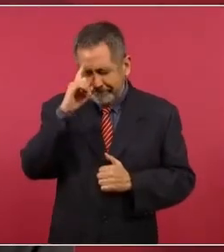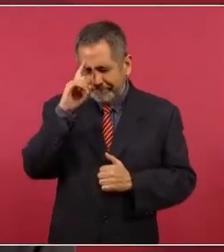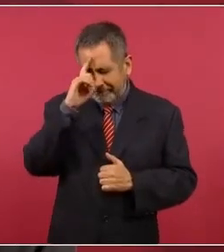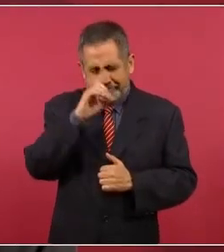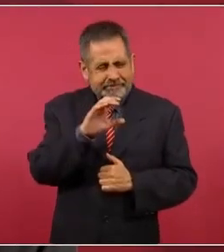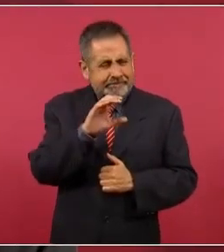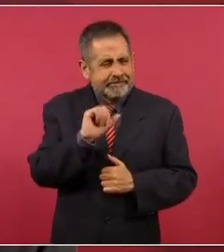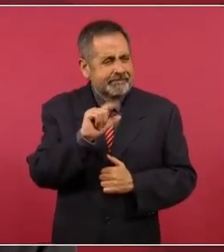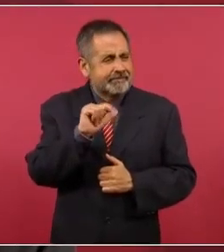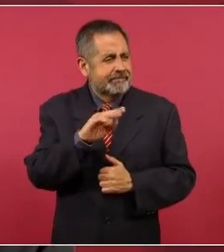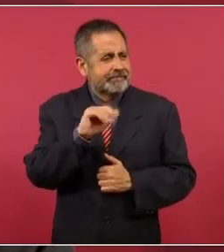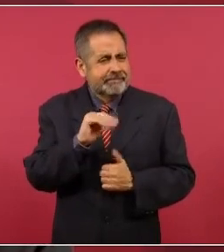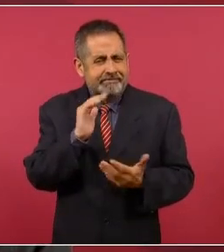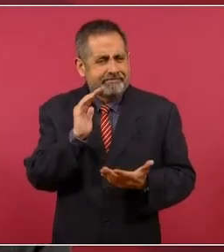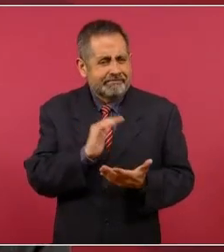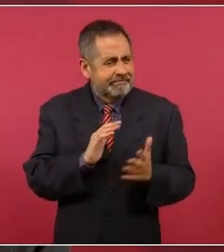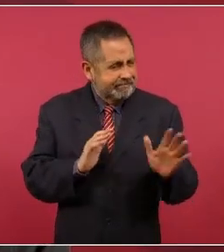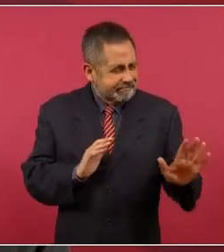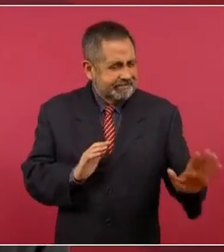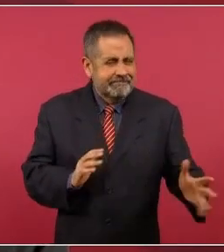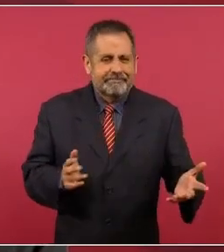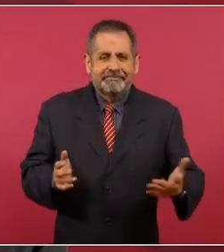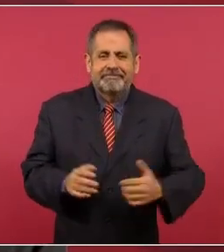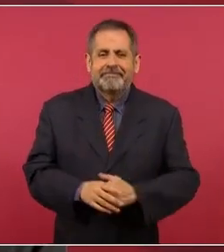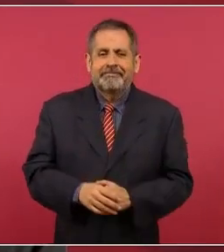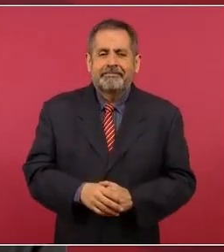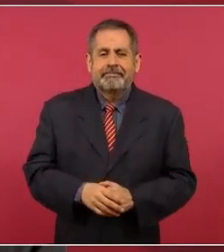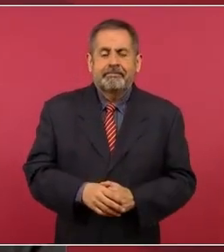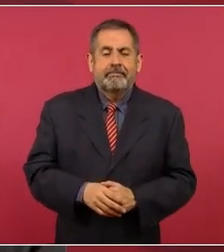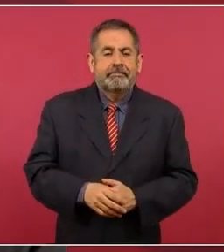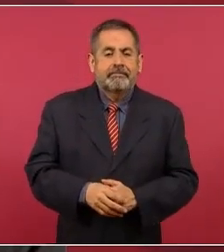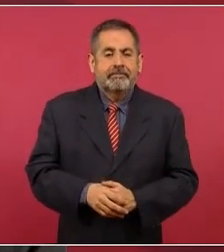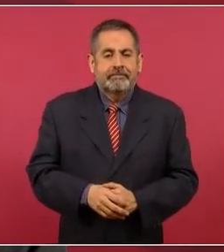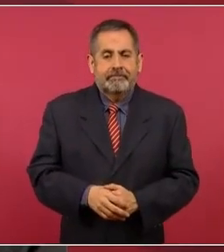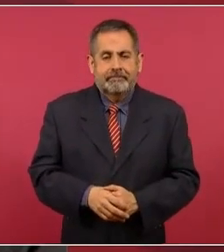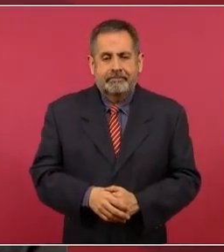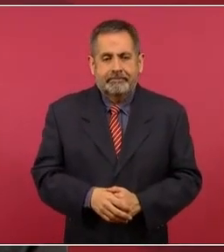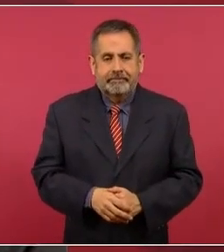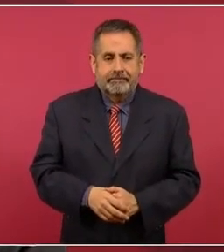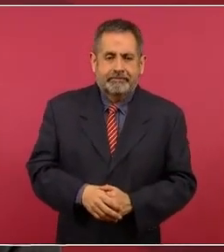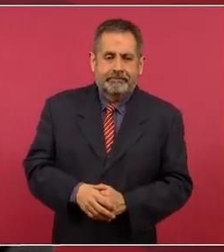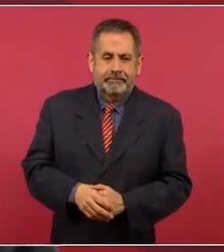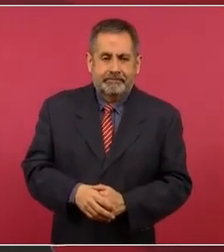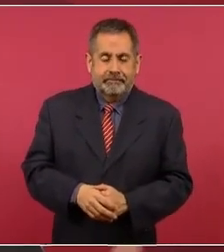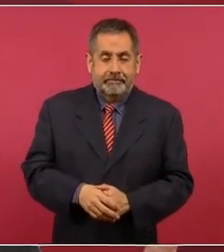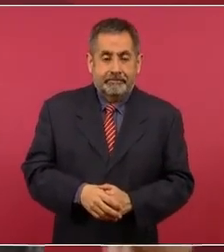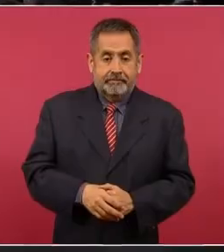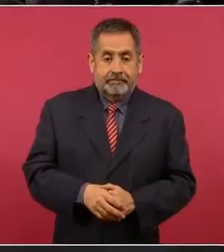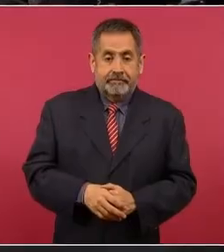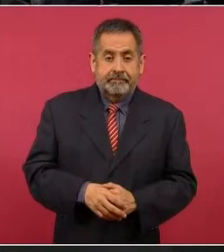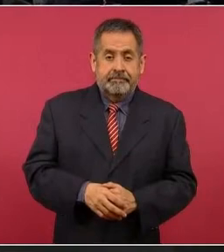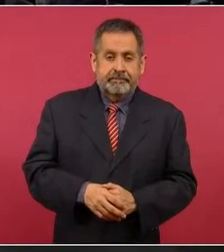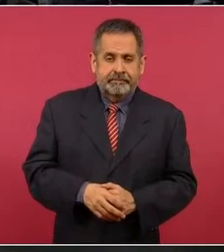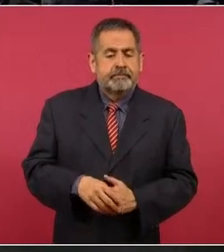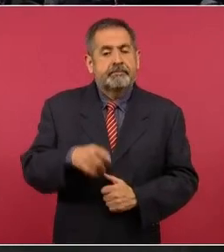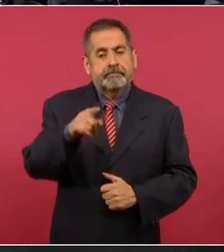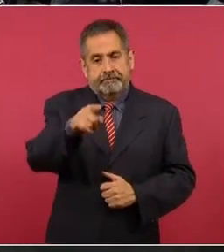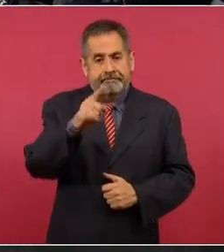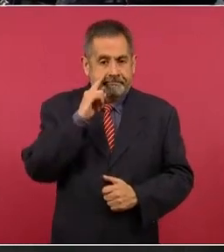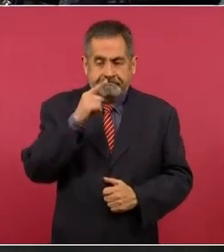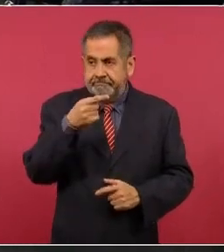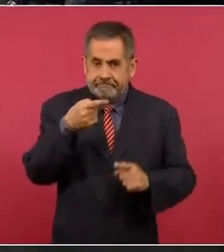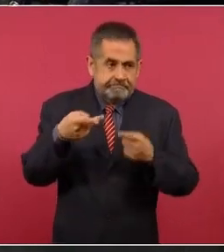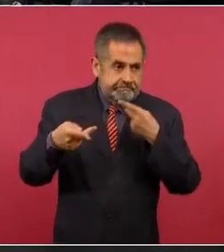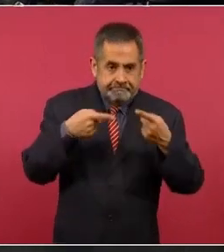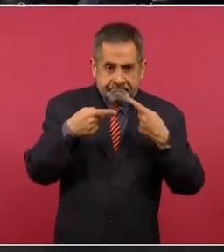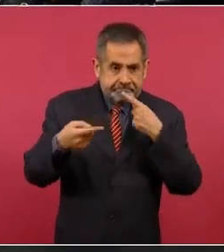nos vamos a organizar porque si